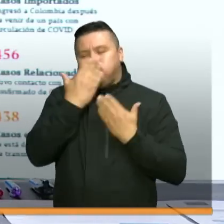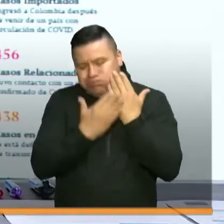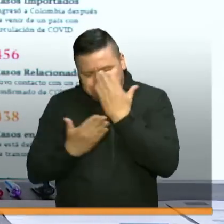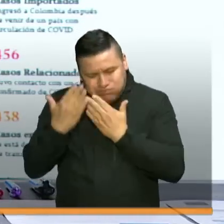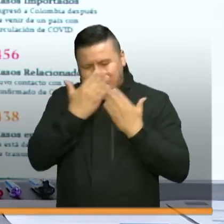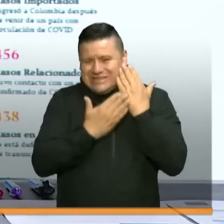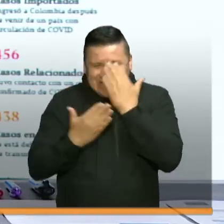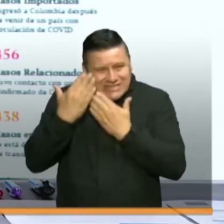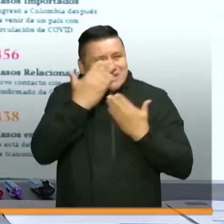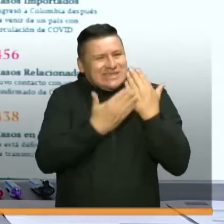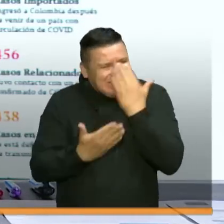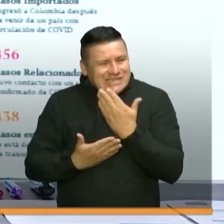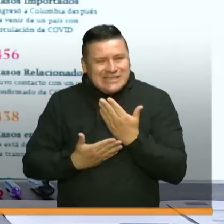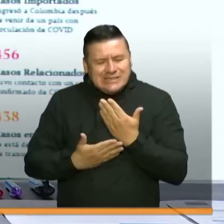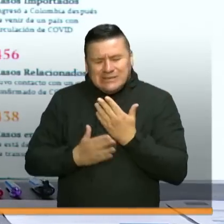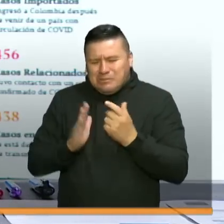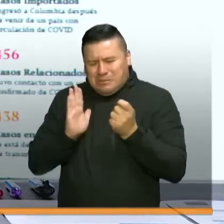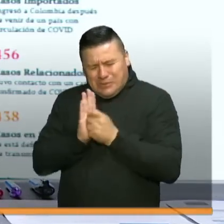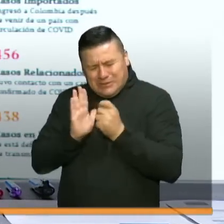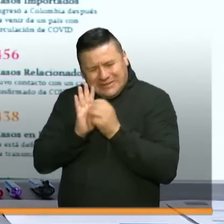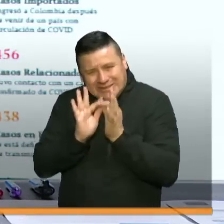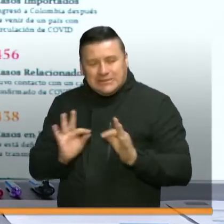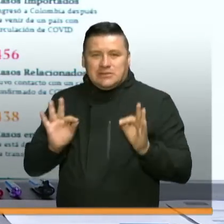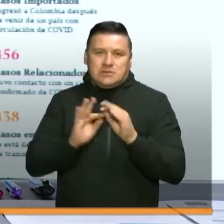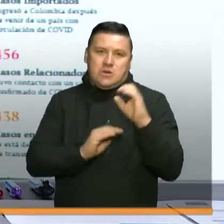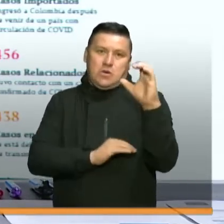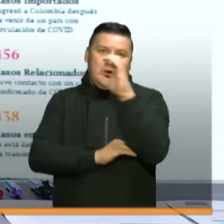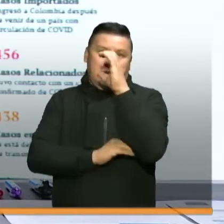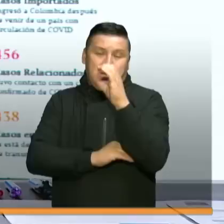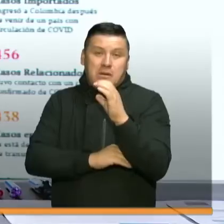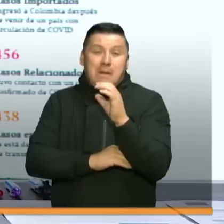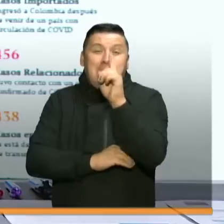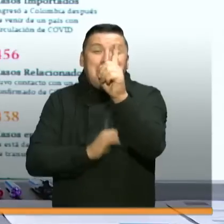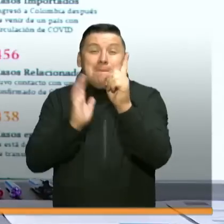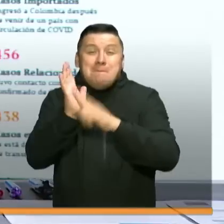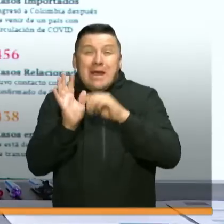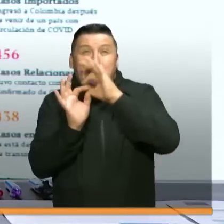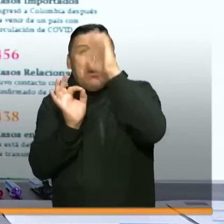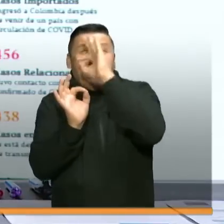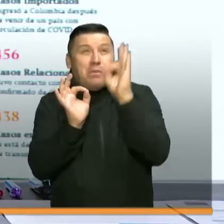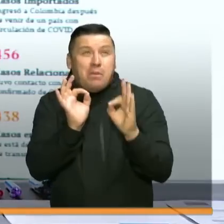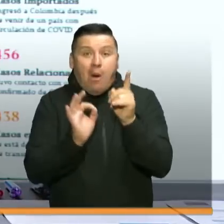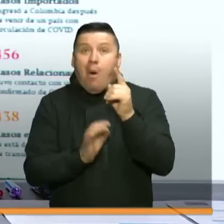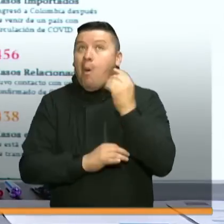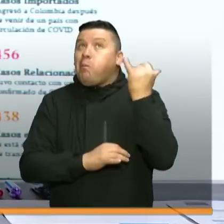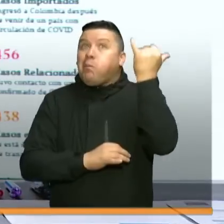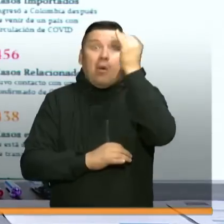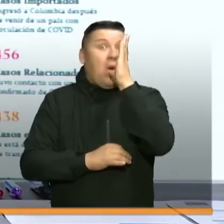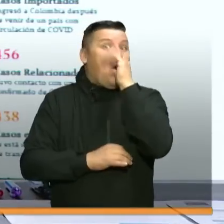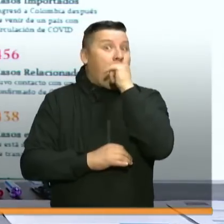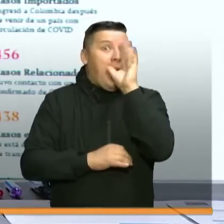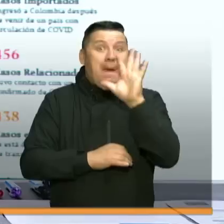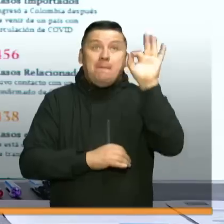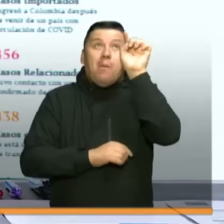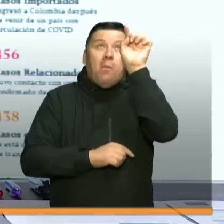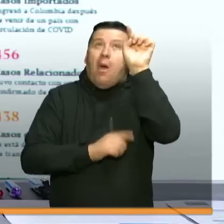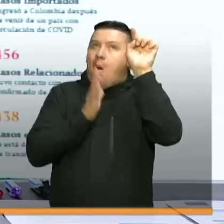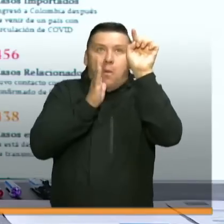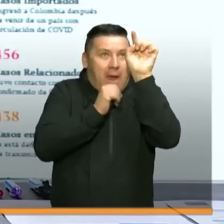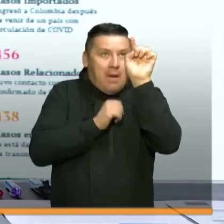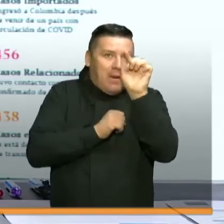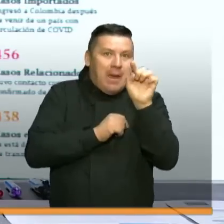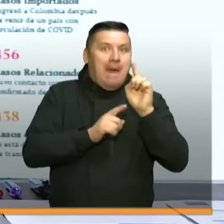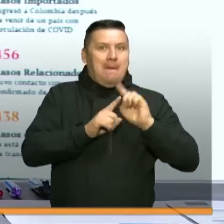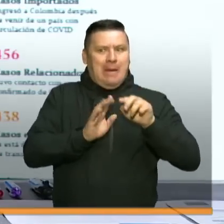todas las medidas y mucho más considerando que en nuestro país más de mil municipios no tienen la presencia del virus, pero que sí pueden ir